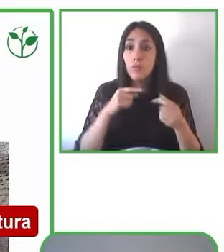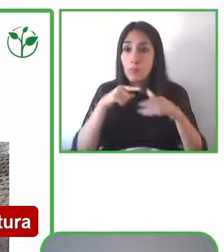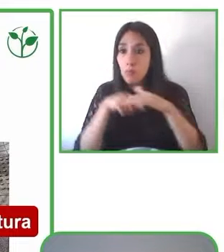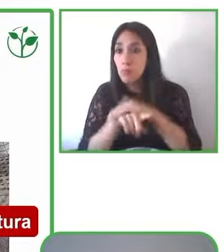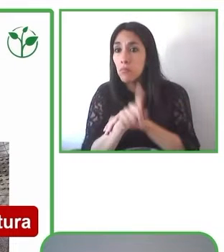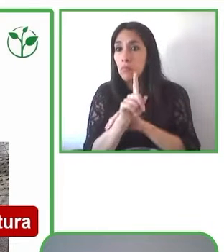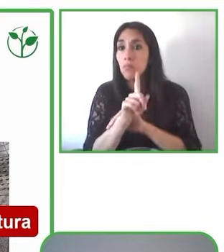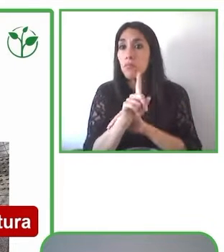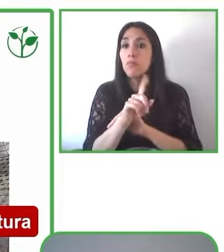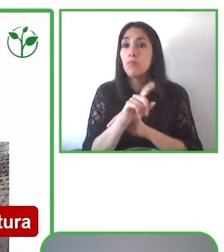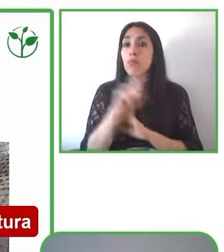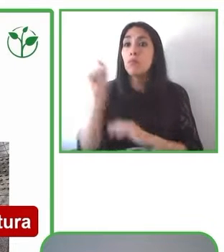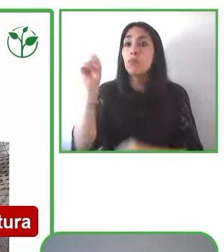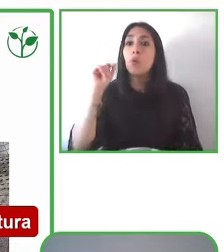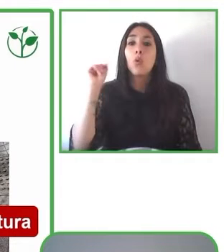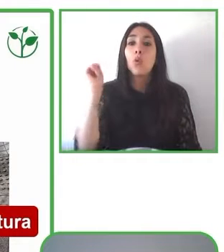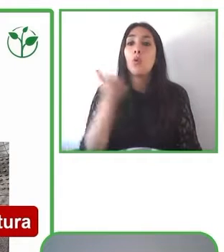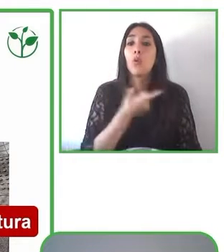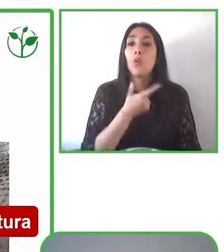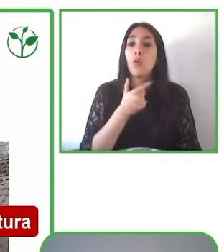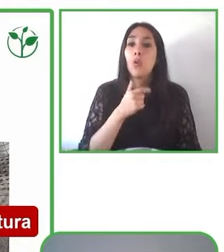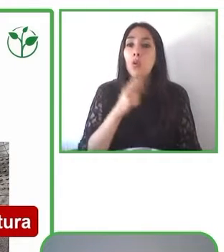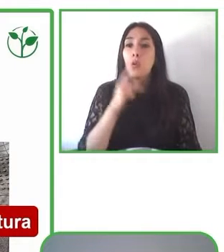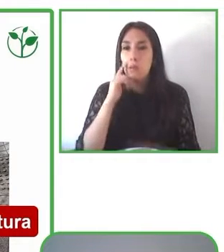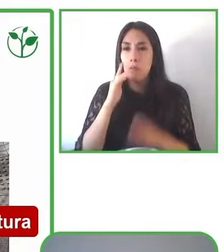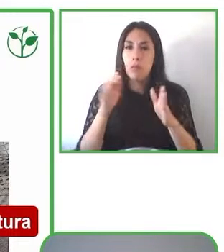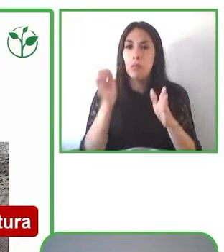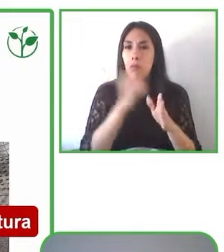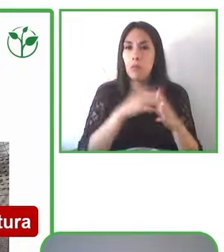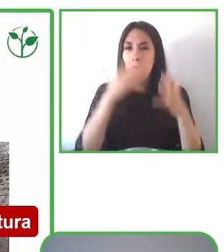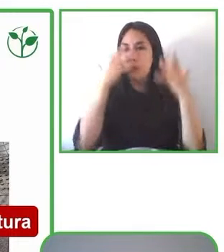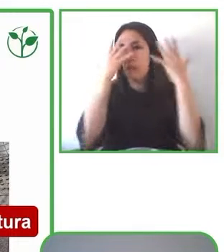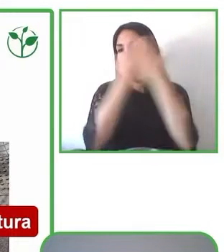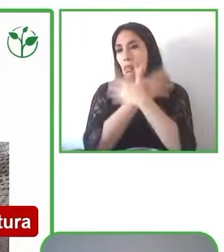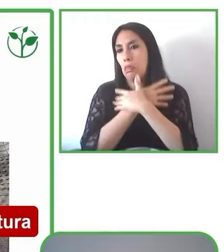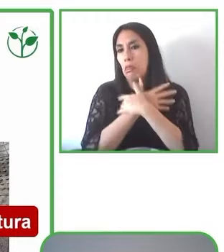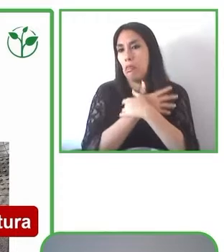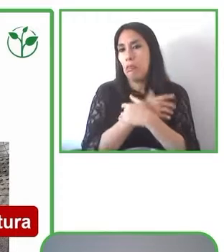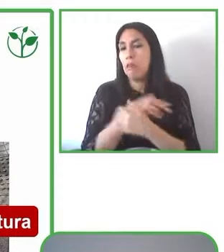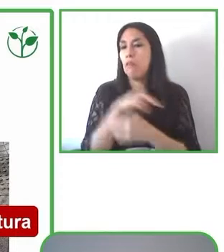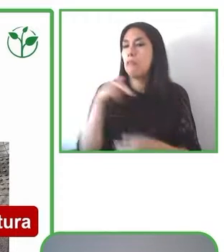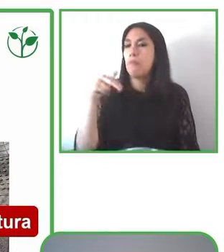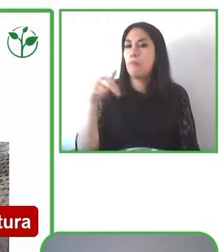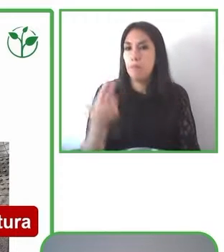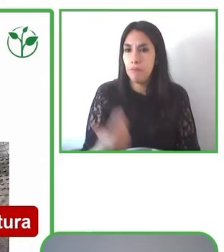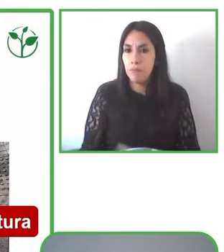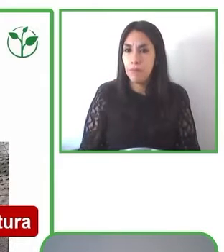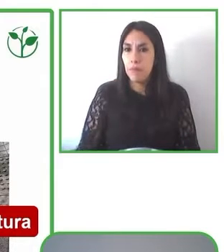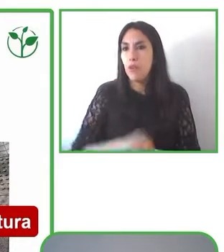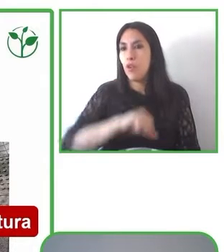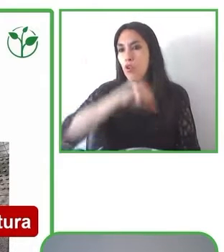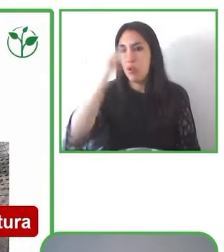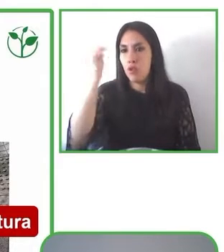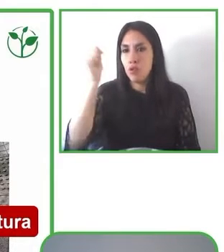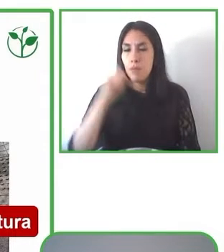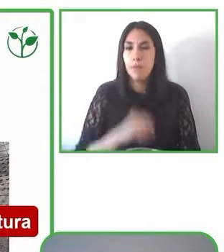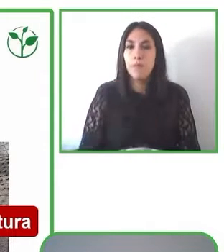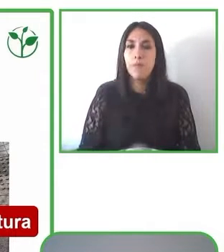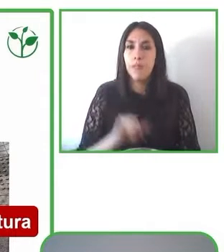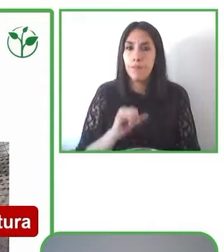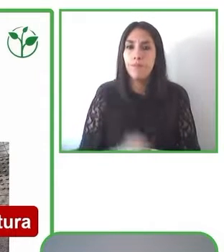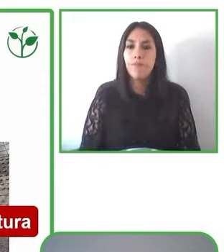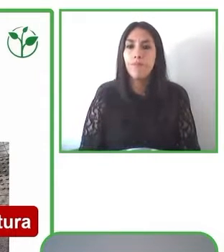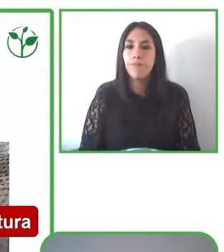cruces peatonales deben orientar, ser claros también, y no